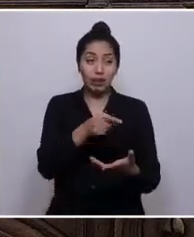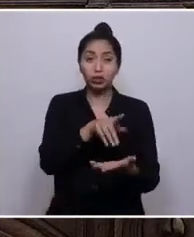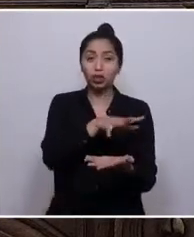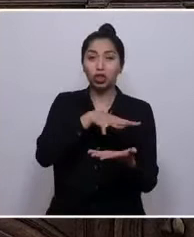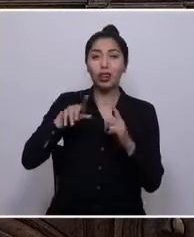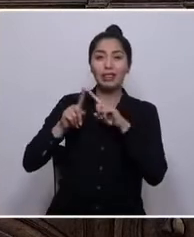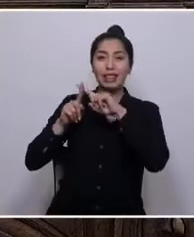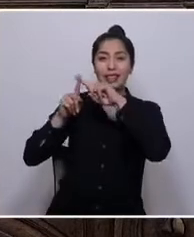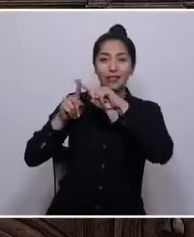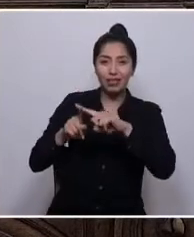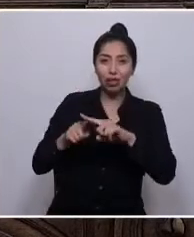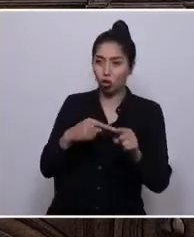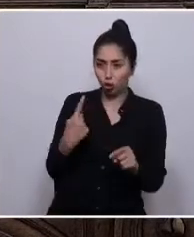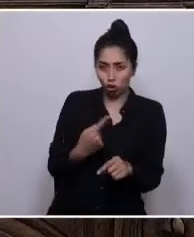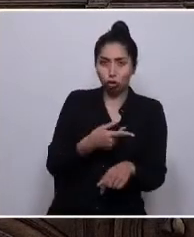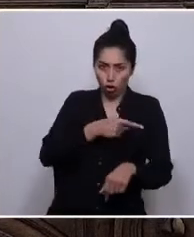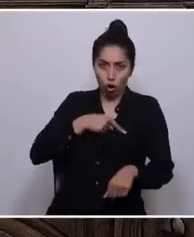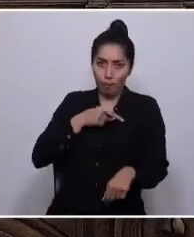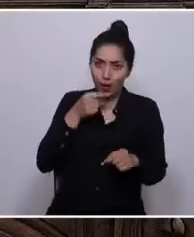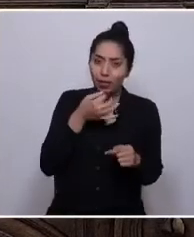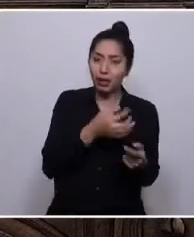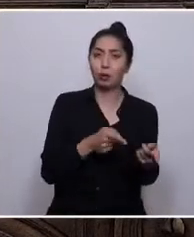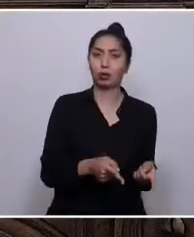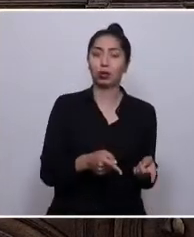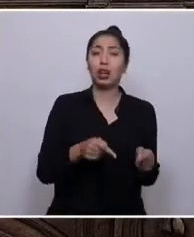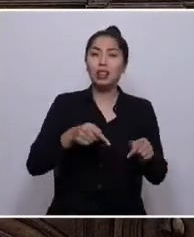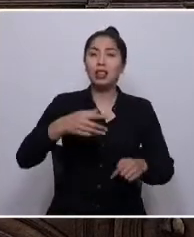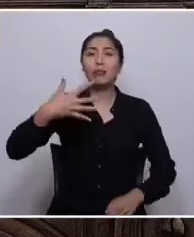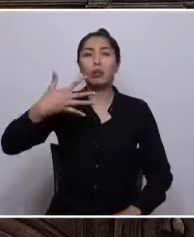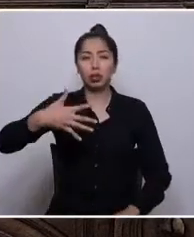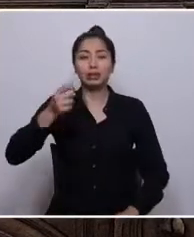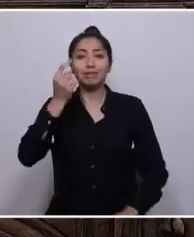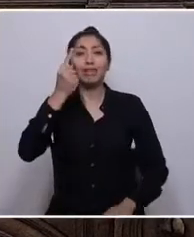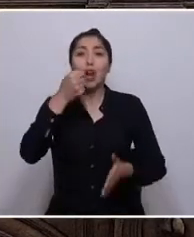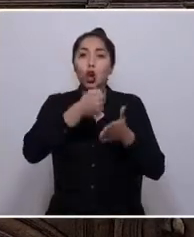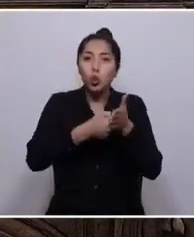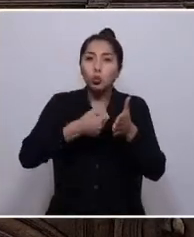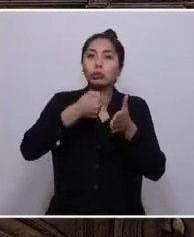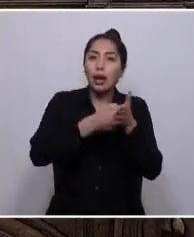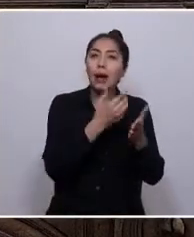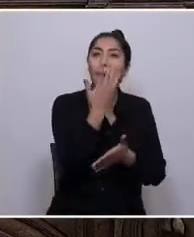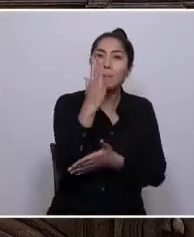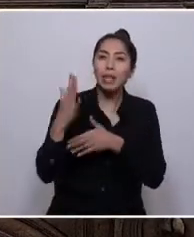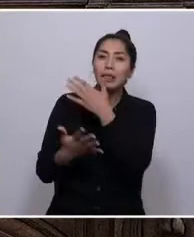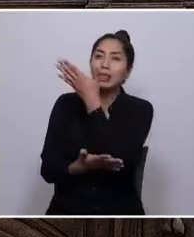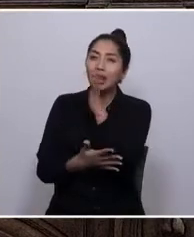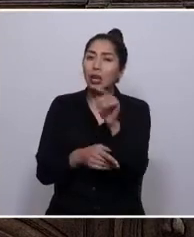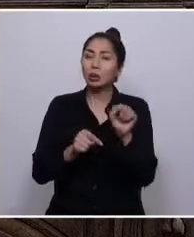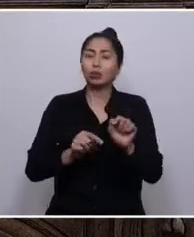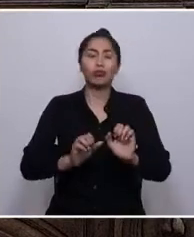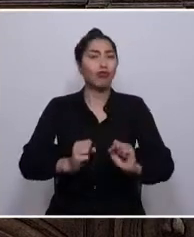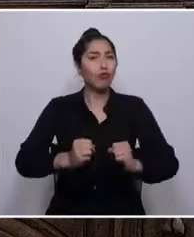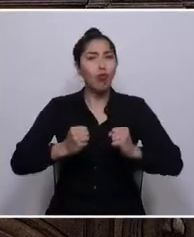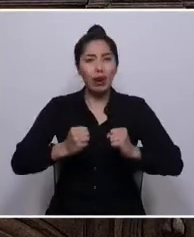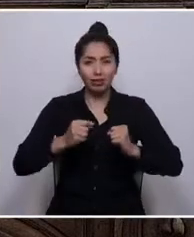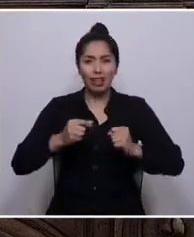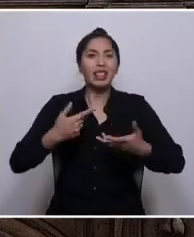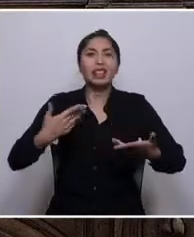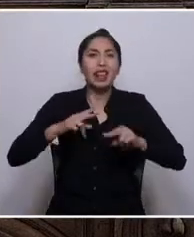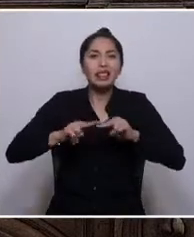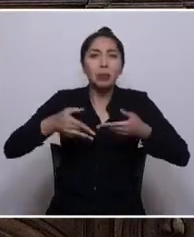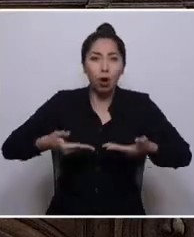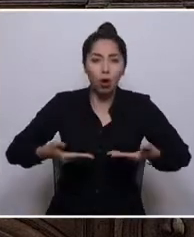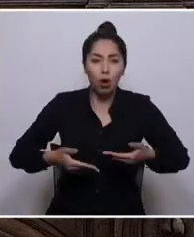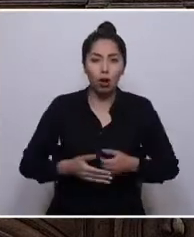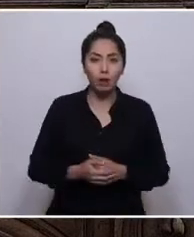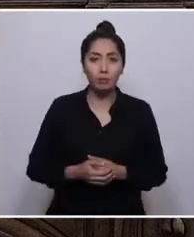De ahí es la importancia de comprender las luchas ambientales que marcan fuertemente el quehacer actual. Vengo